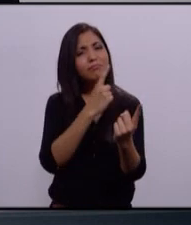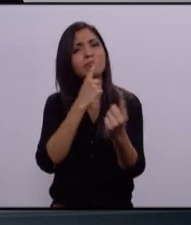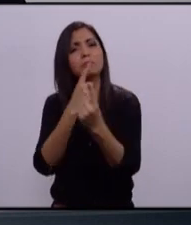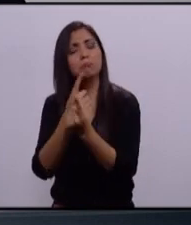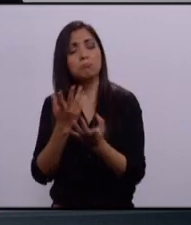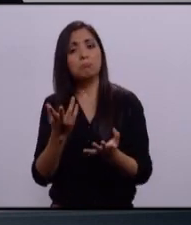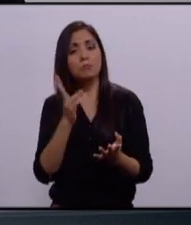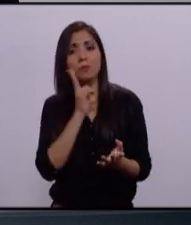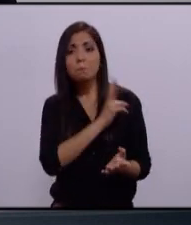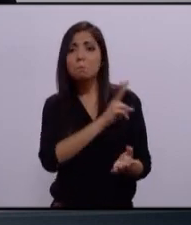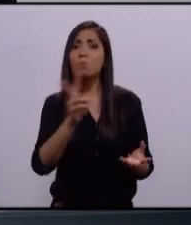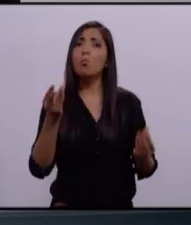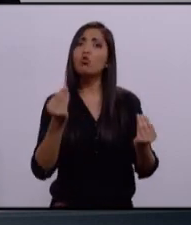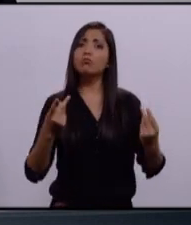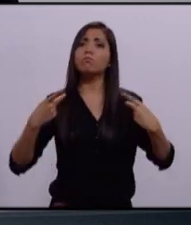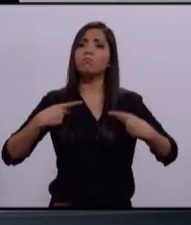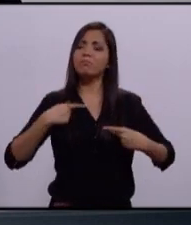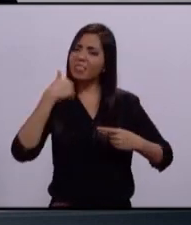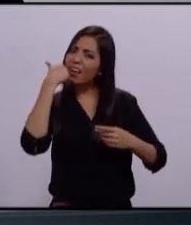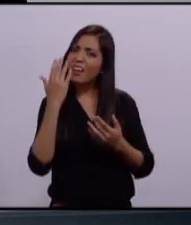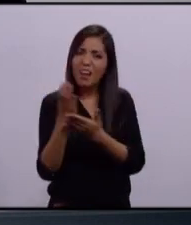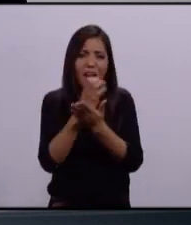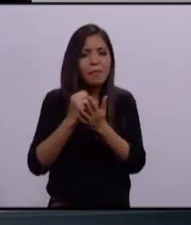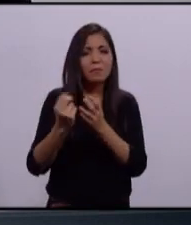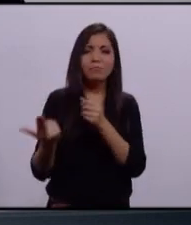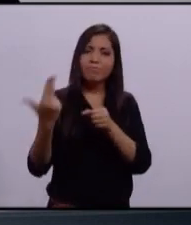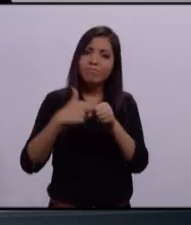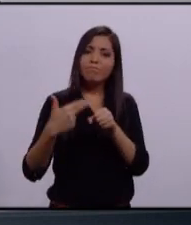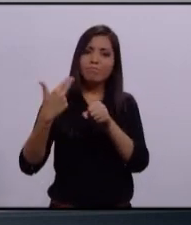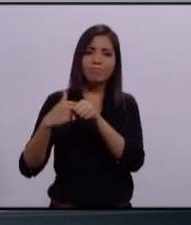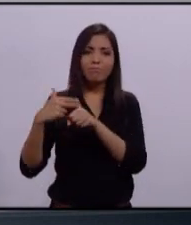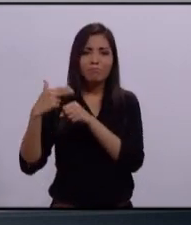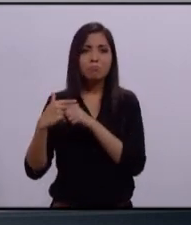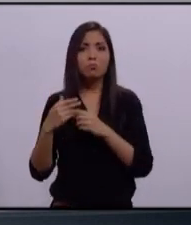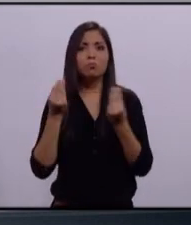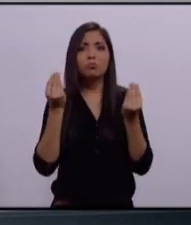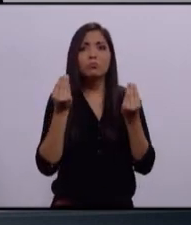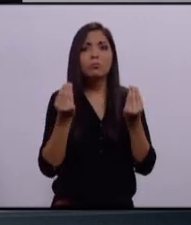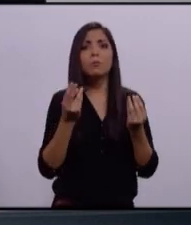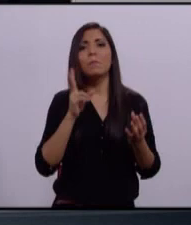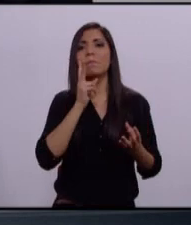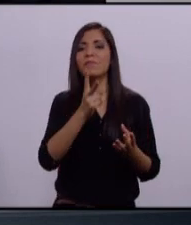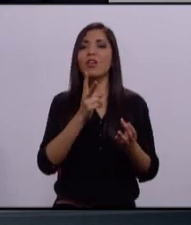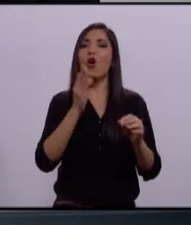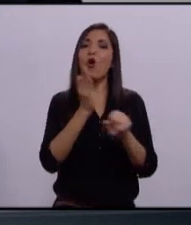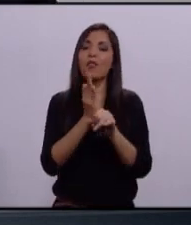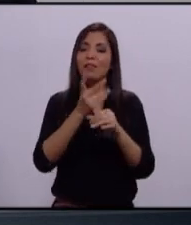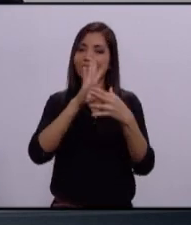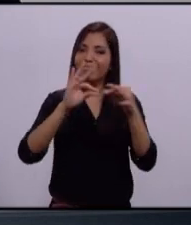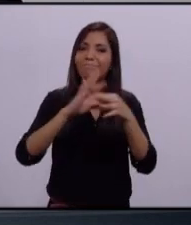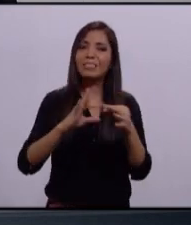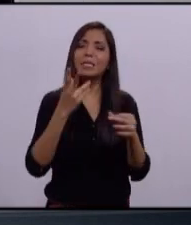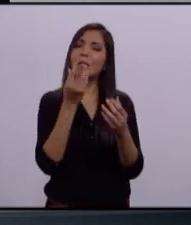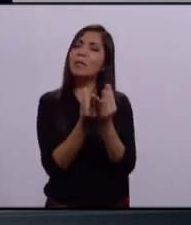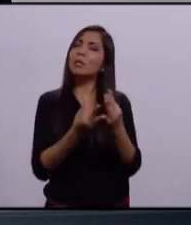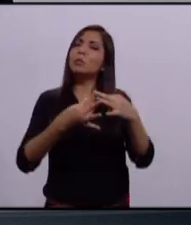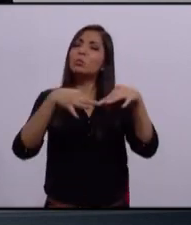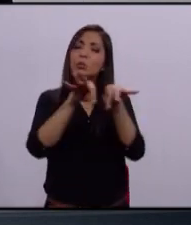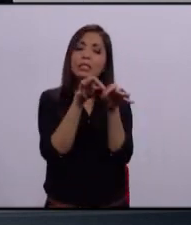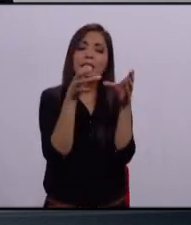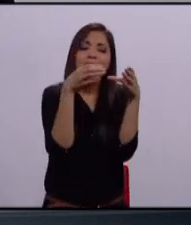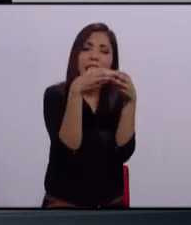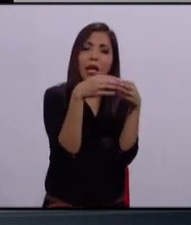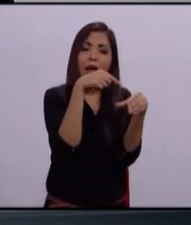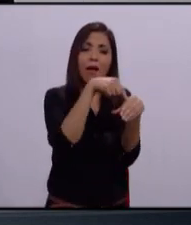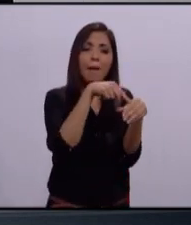participación de mucha gente, gente que se quiere sumar a este proyecto, donde hablamos de los valores, donde hablamos de la familia, que es el núcleo donde